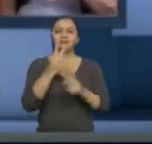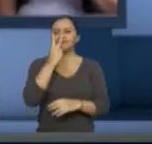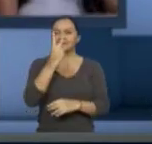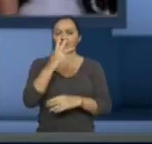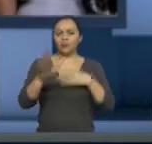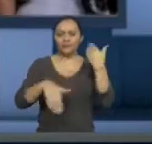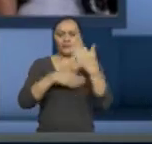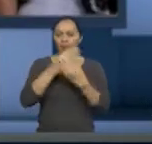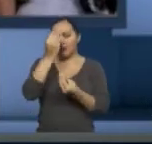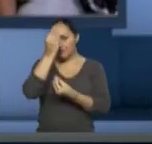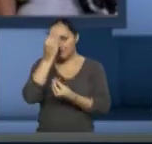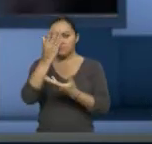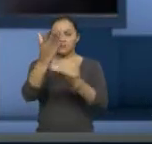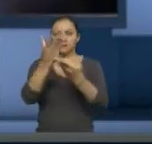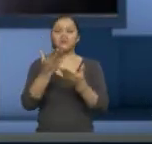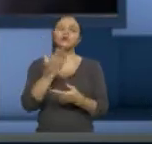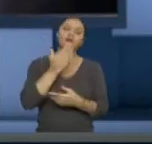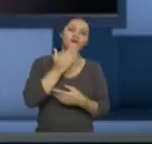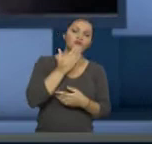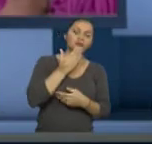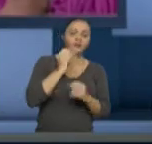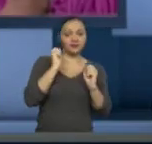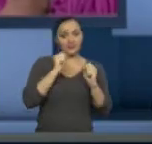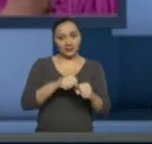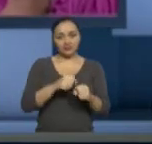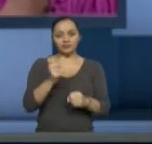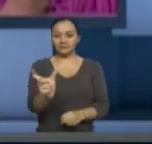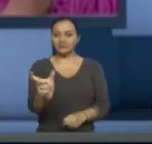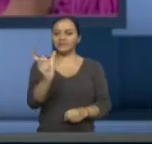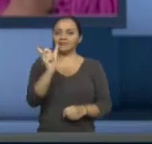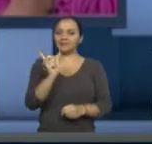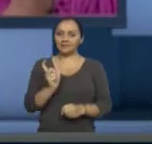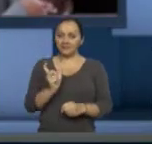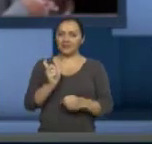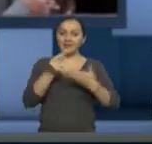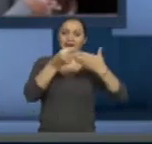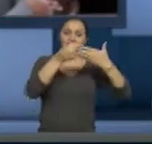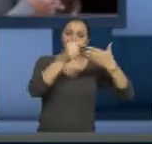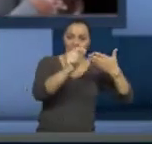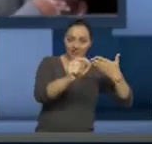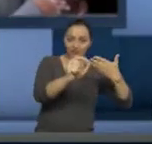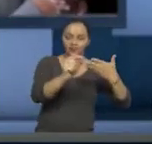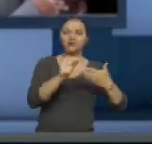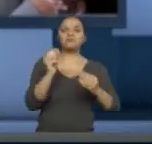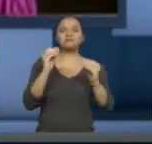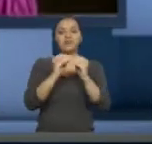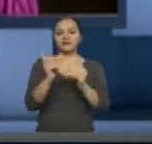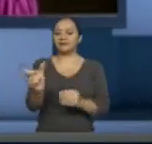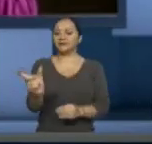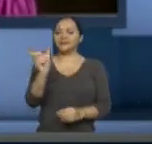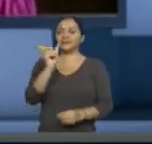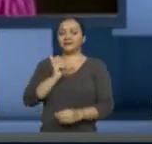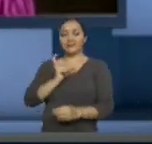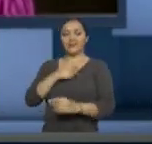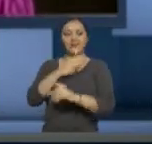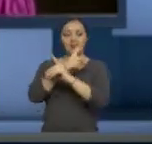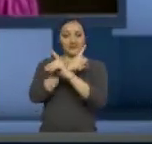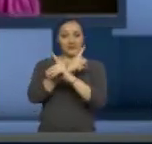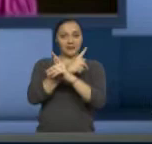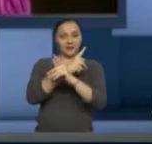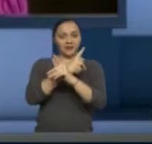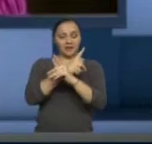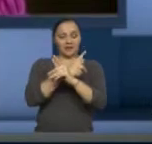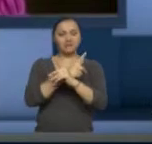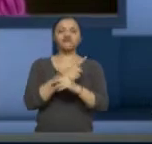ustedes de qué manera y cómo accedemos a lo que se conoce como calificación y acreditación de discapacidad. Es decir, el